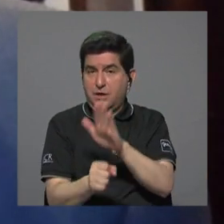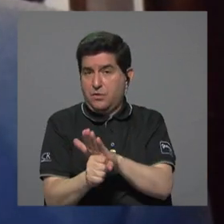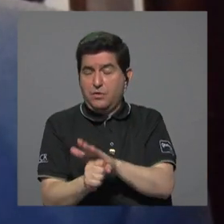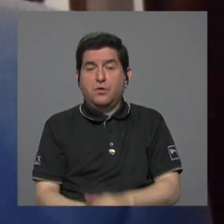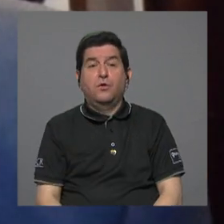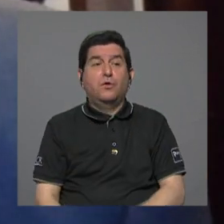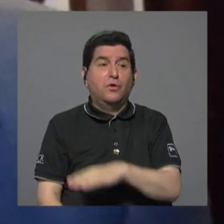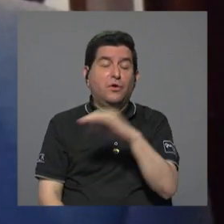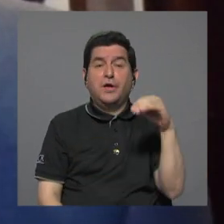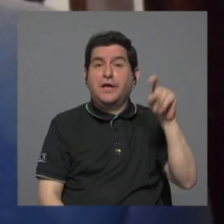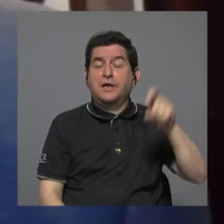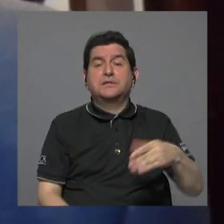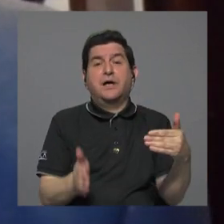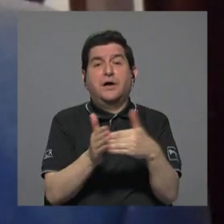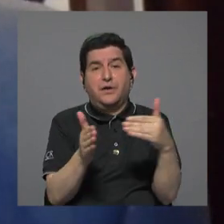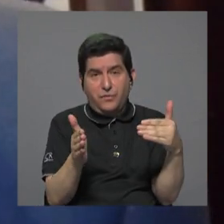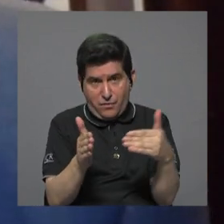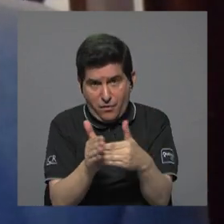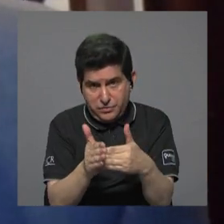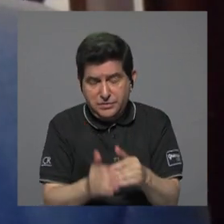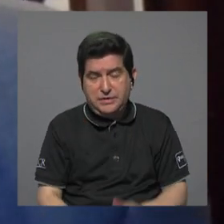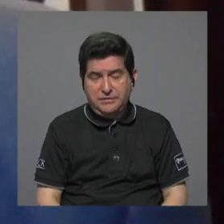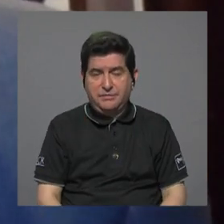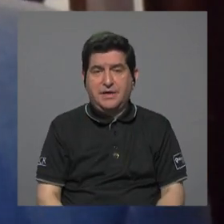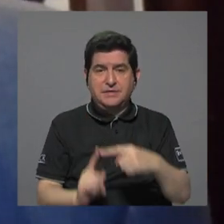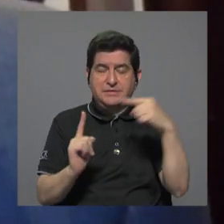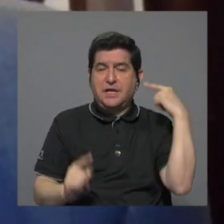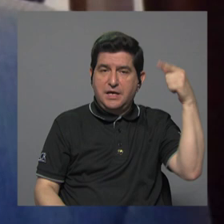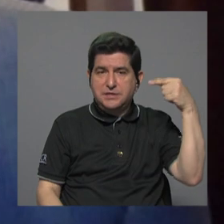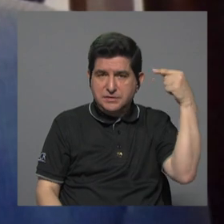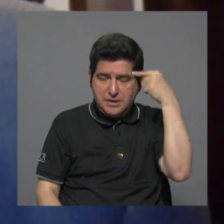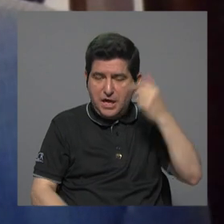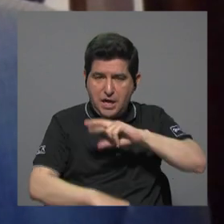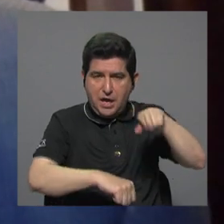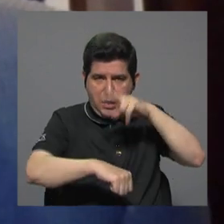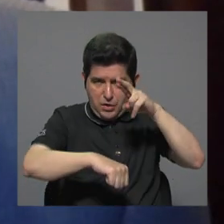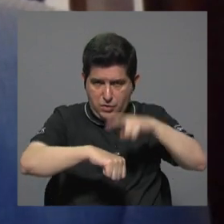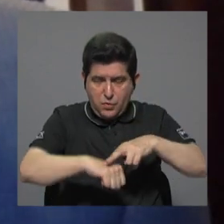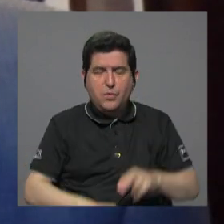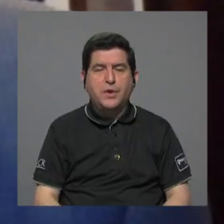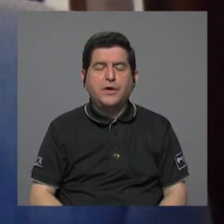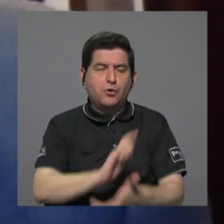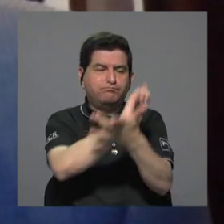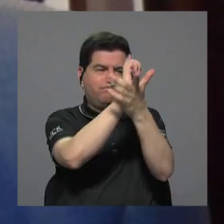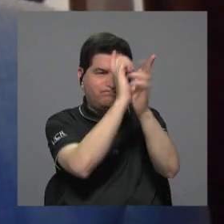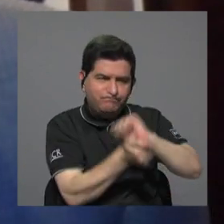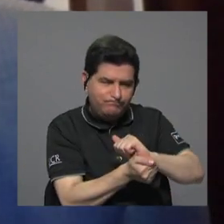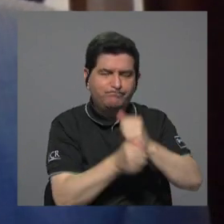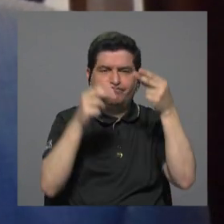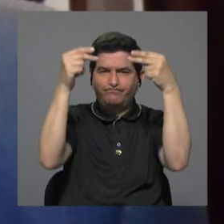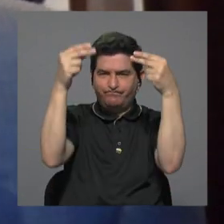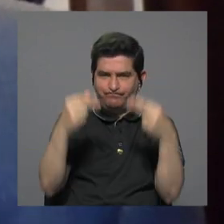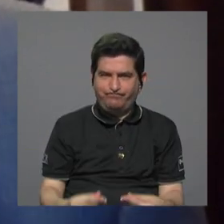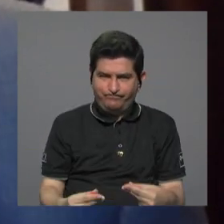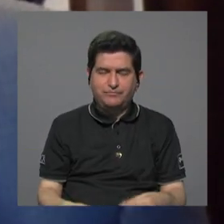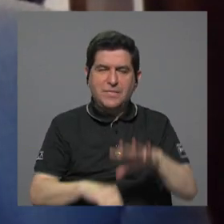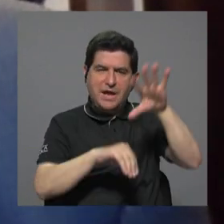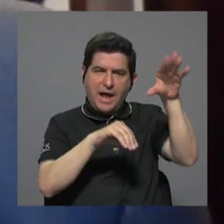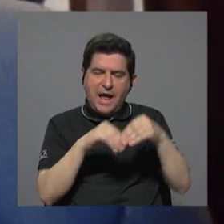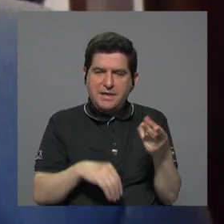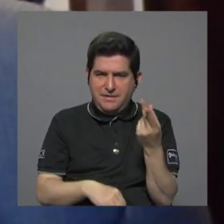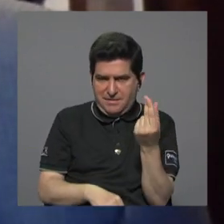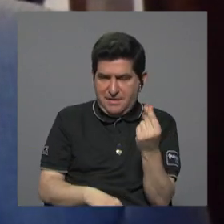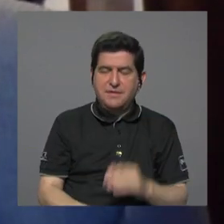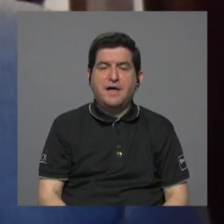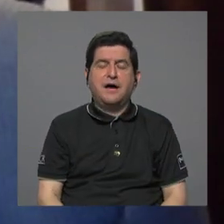hubo que nuevamente de parte del gobierno de la República hacer unas modificaciones presupuestarias para agregarle recursos